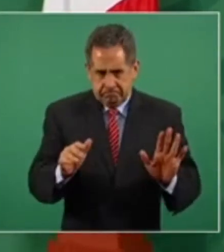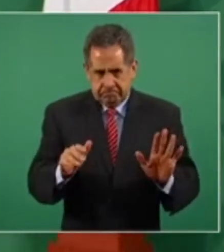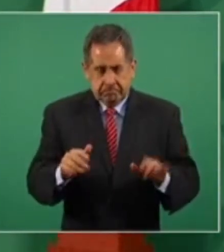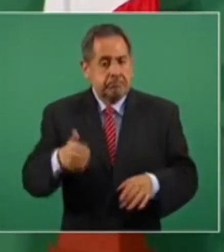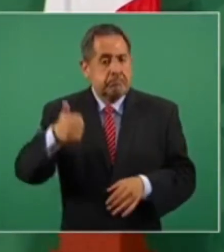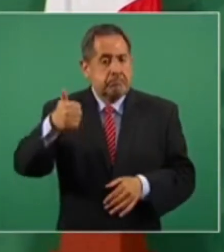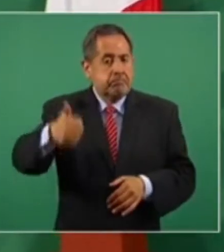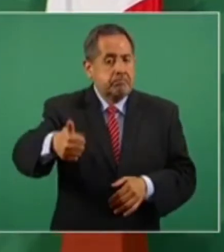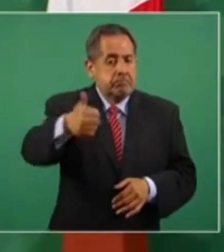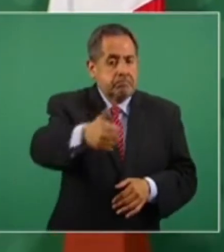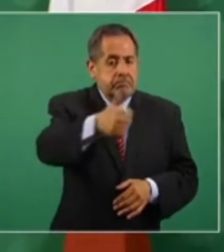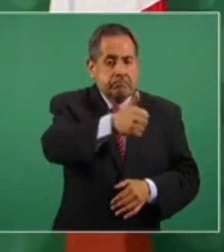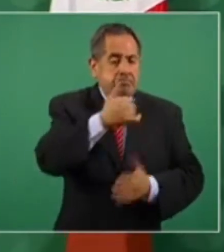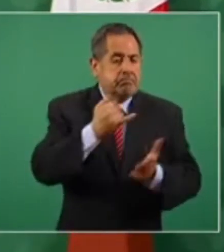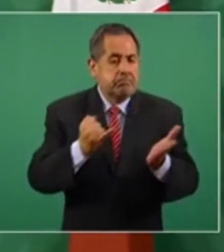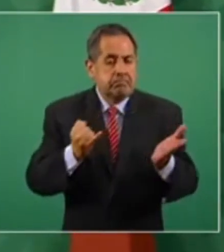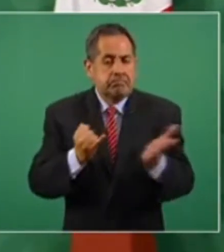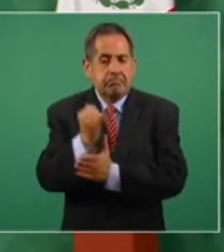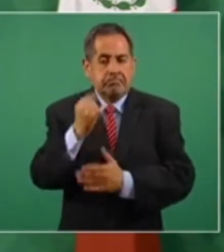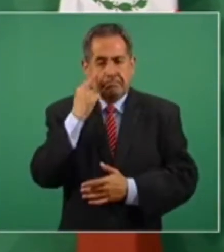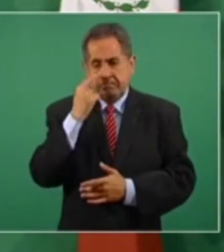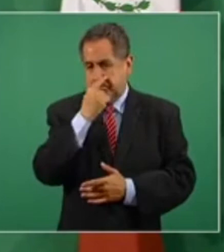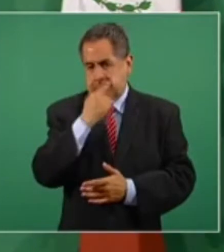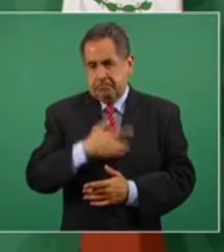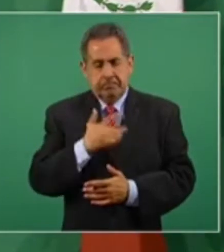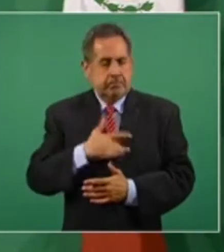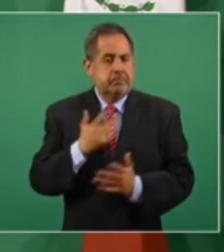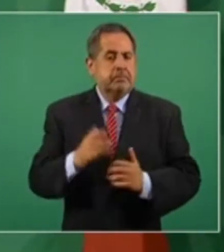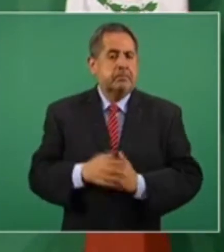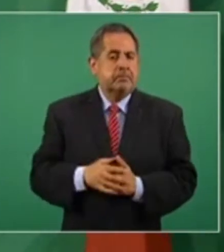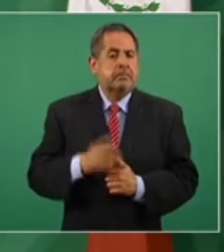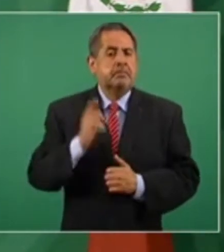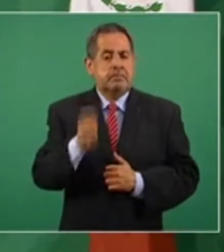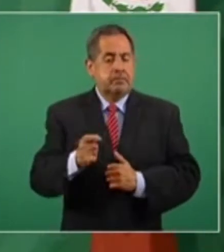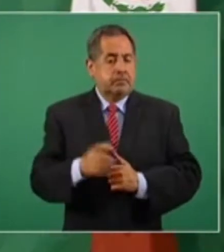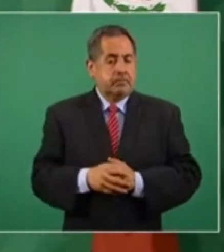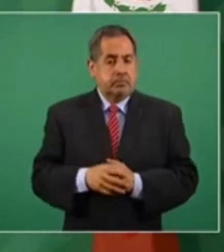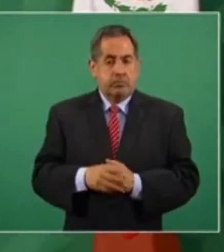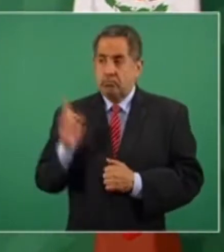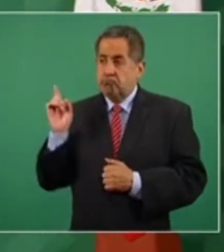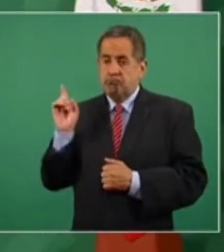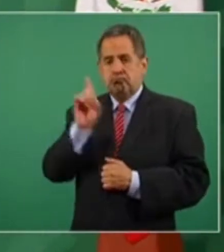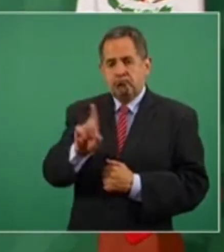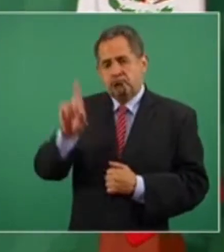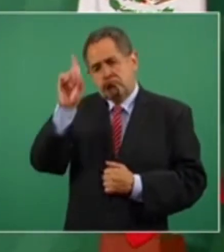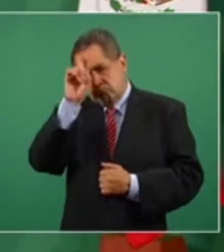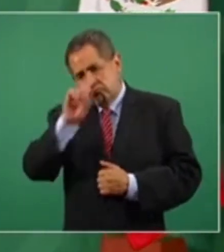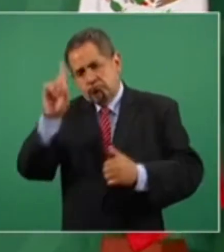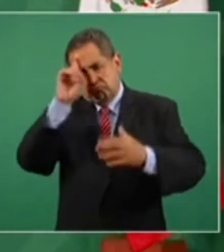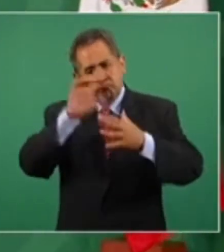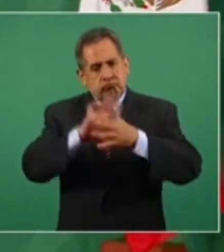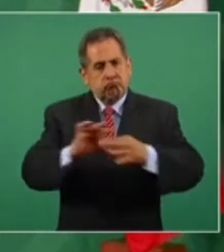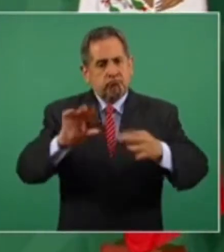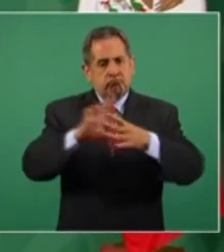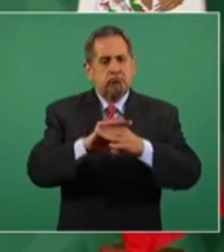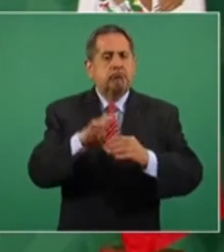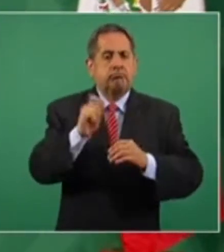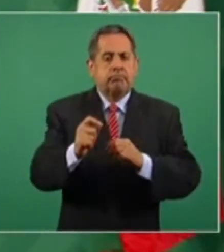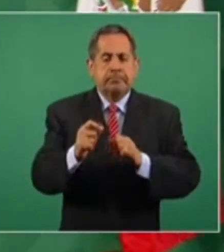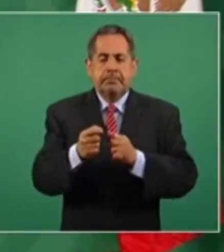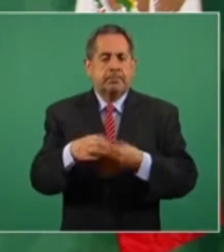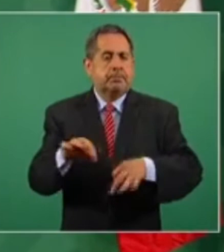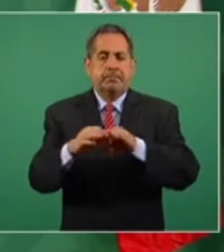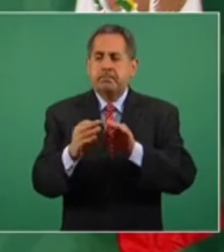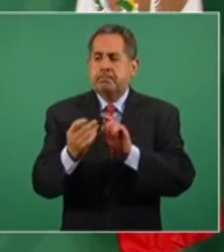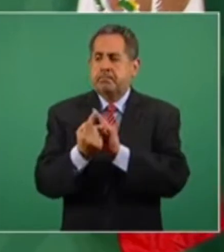persona. ¿Qué es lo que se ha venido recomendando? Cuidar la